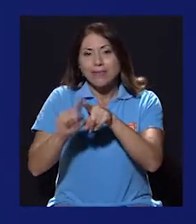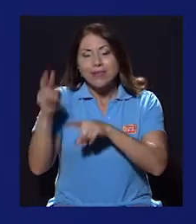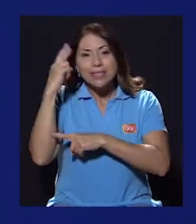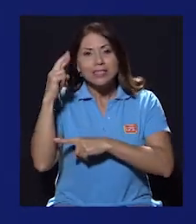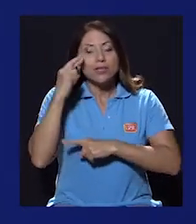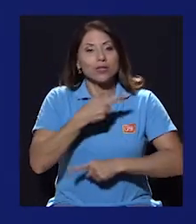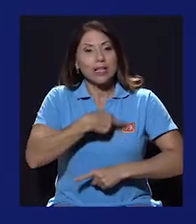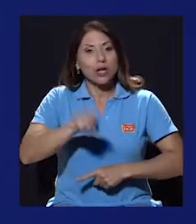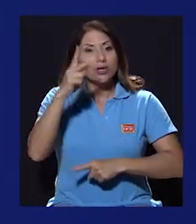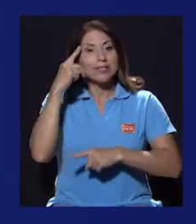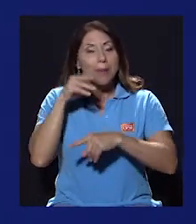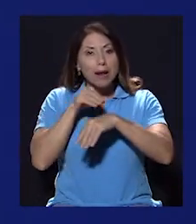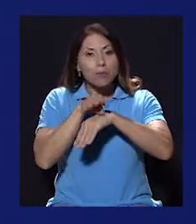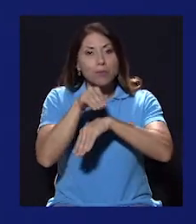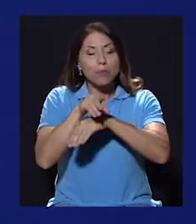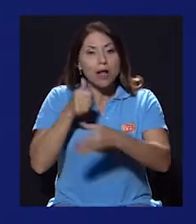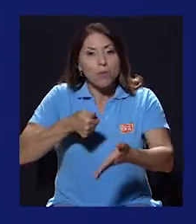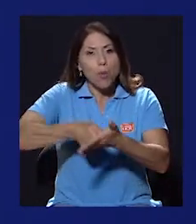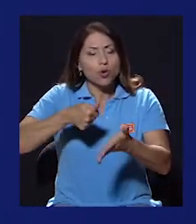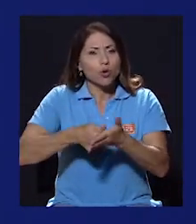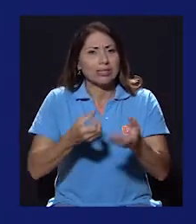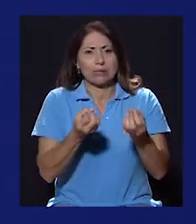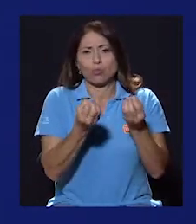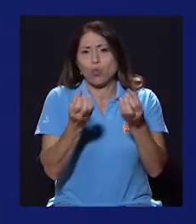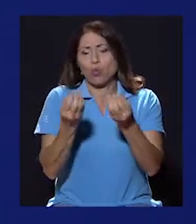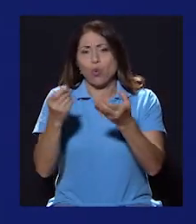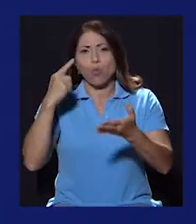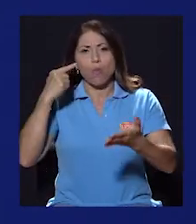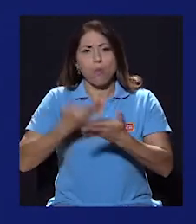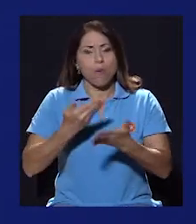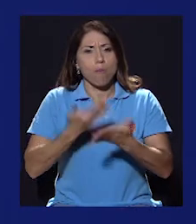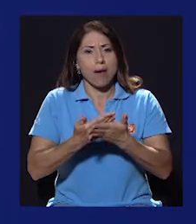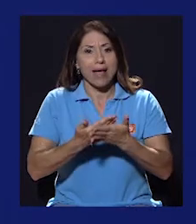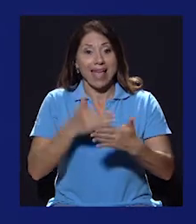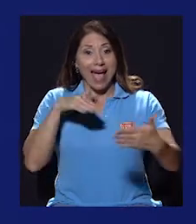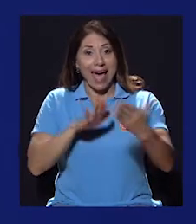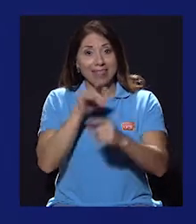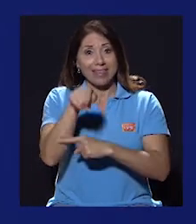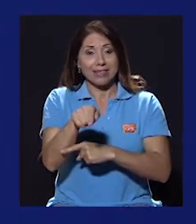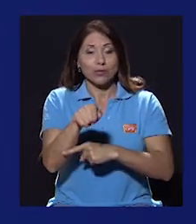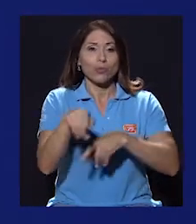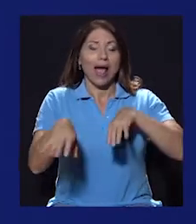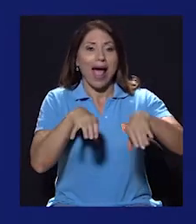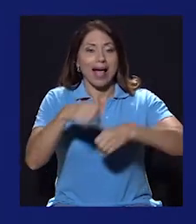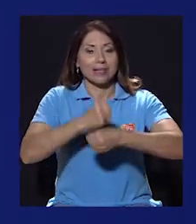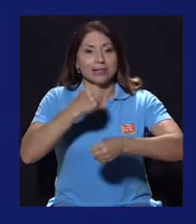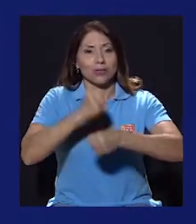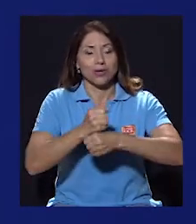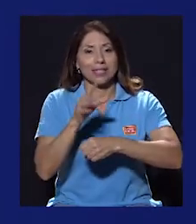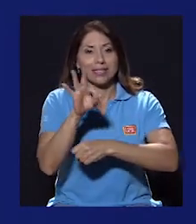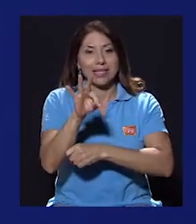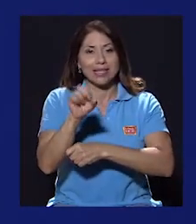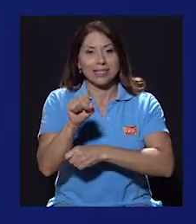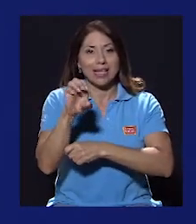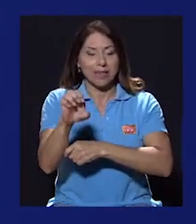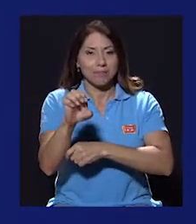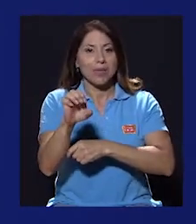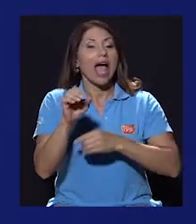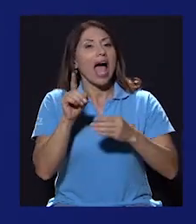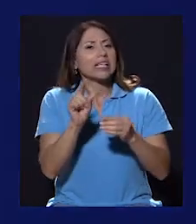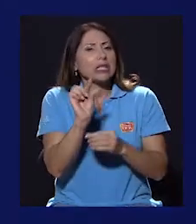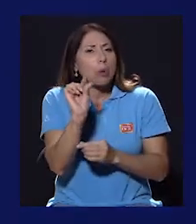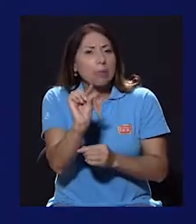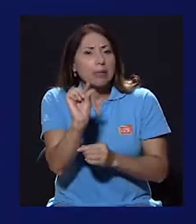motivos religiosos para orientar el voto es abrumadora y ante ella las acciones del Tribunal Supremo de Elecciones han sido